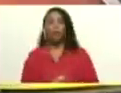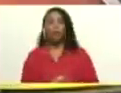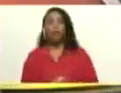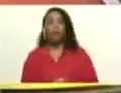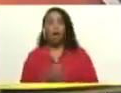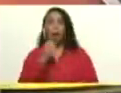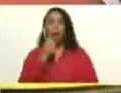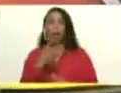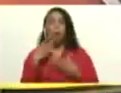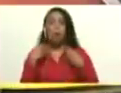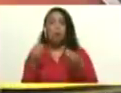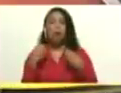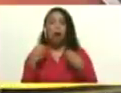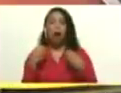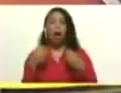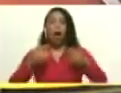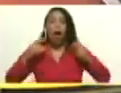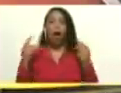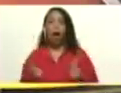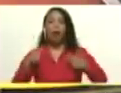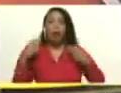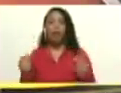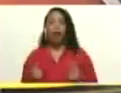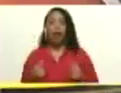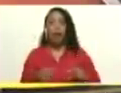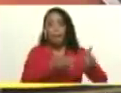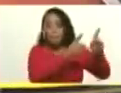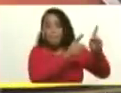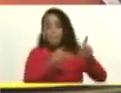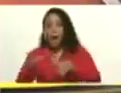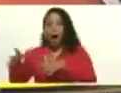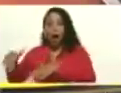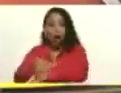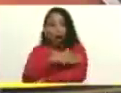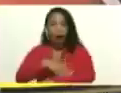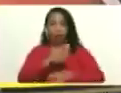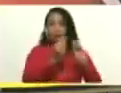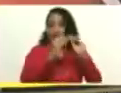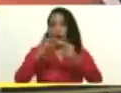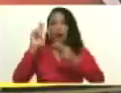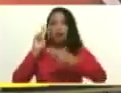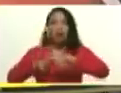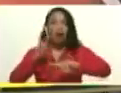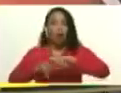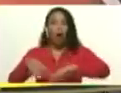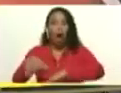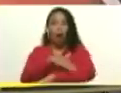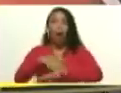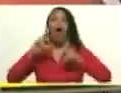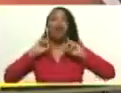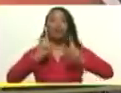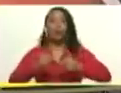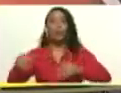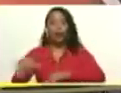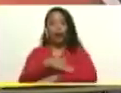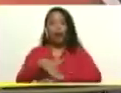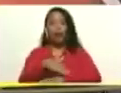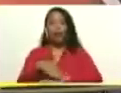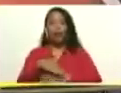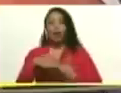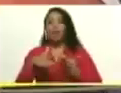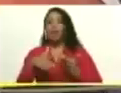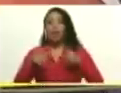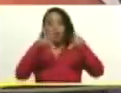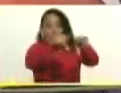bueno, para activar los planes de asfaltado, de mejoría de carreteras, autopistas, vía, de las vías